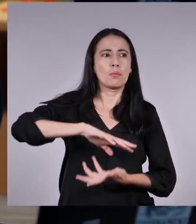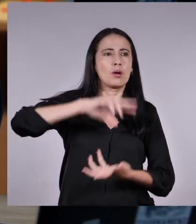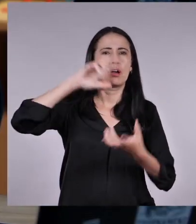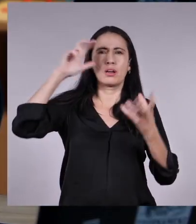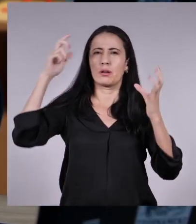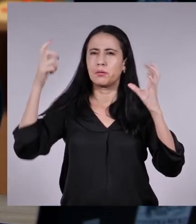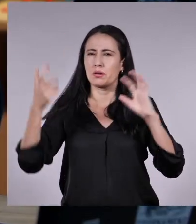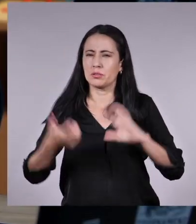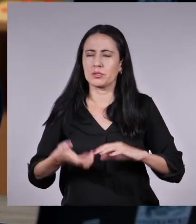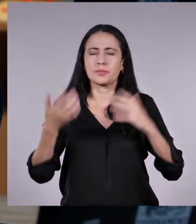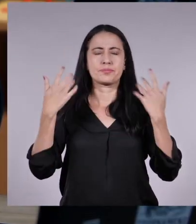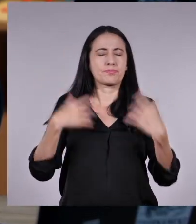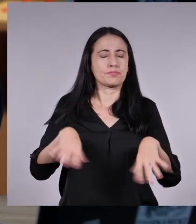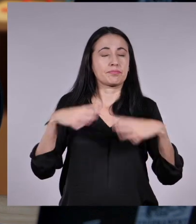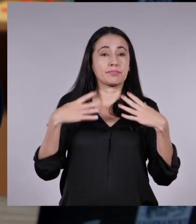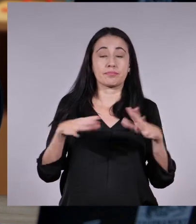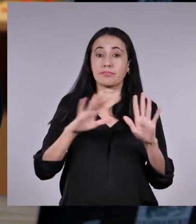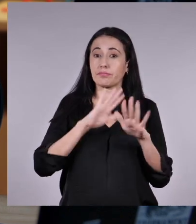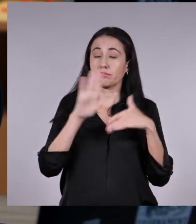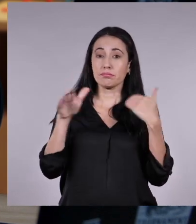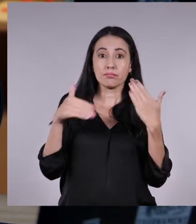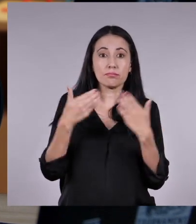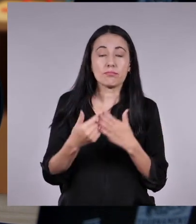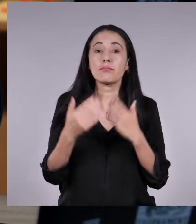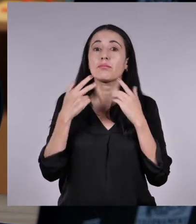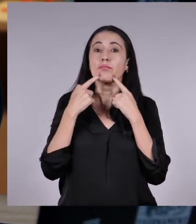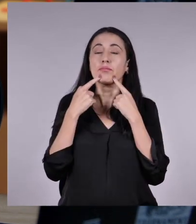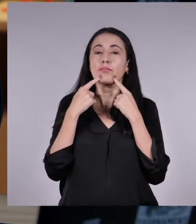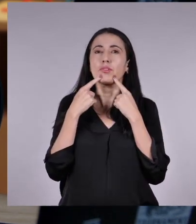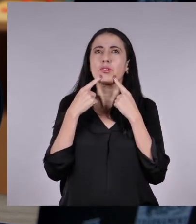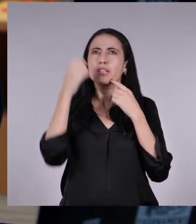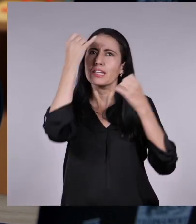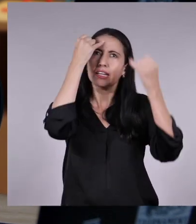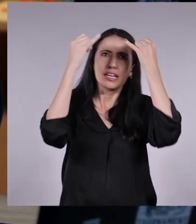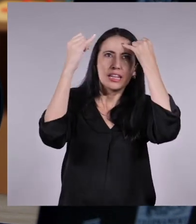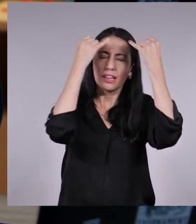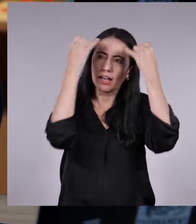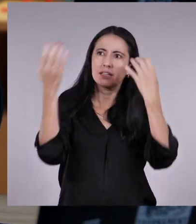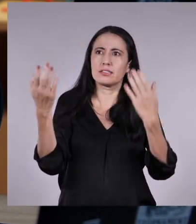Ahora y cada vez más, todos tienen una voz para decir lo que piensan.